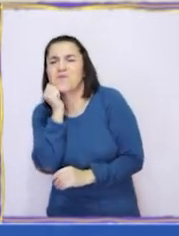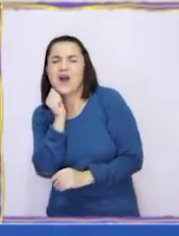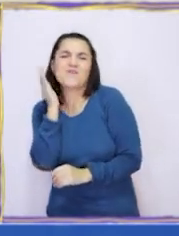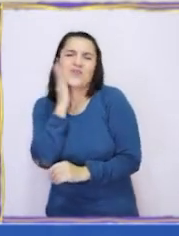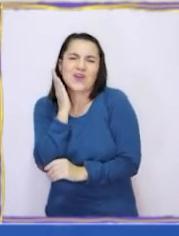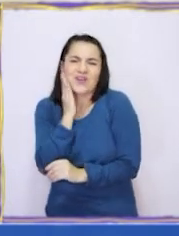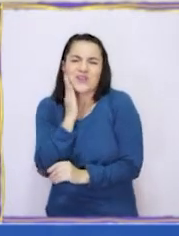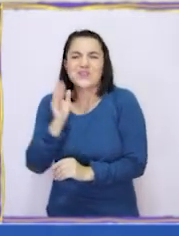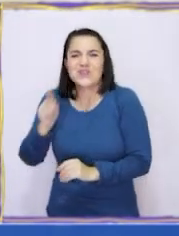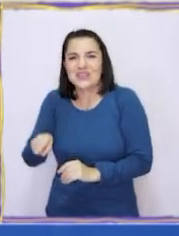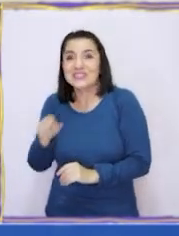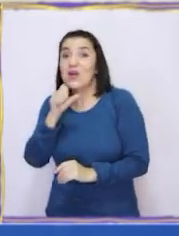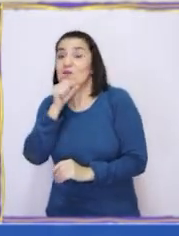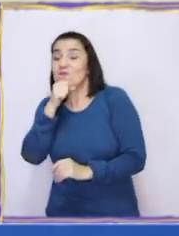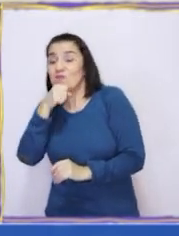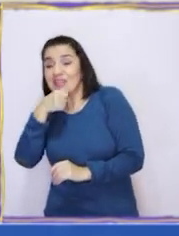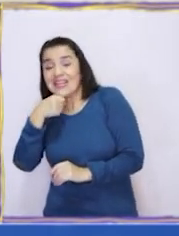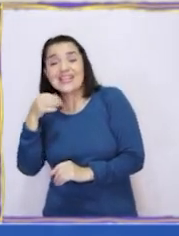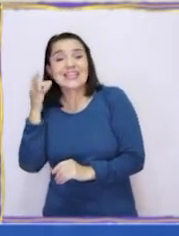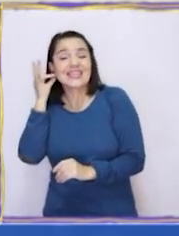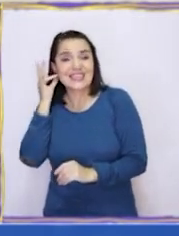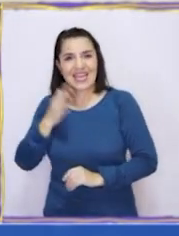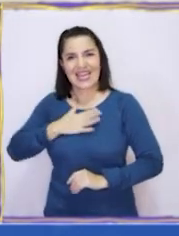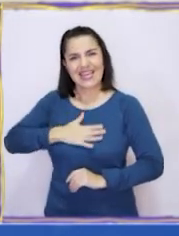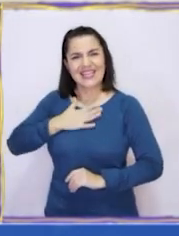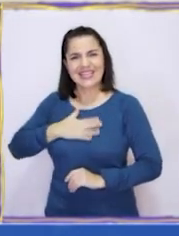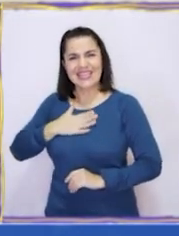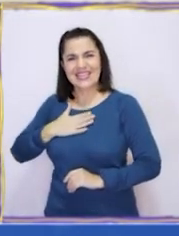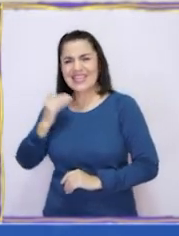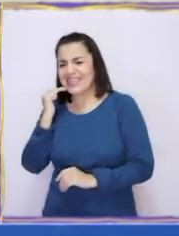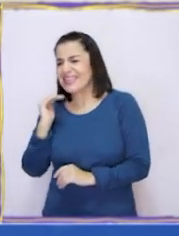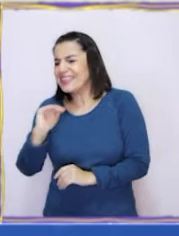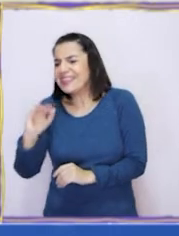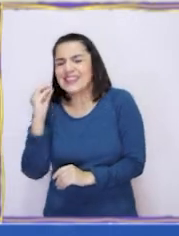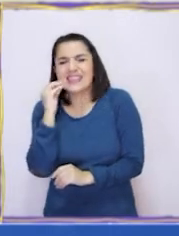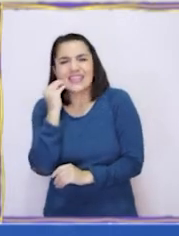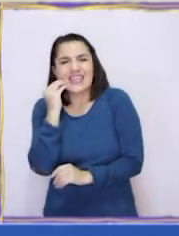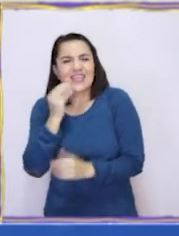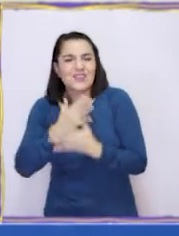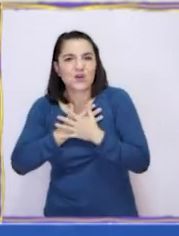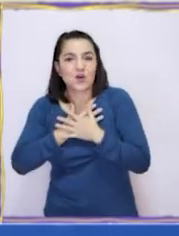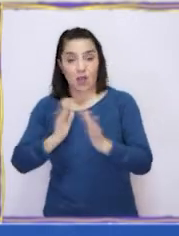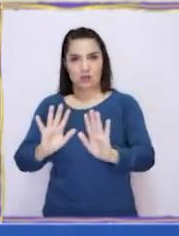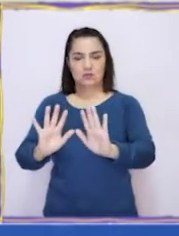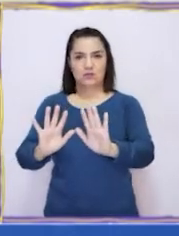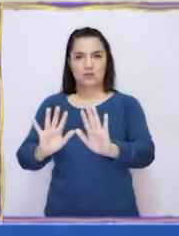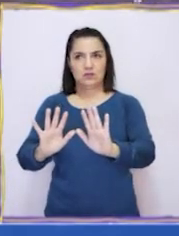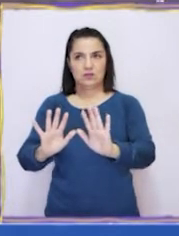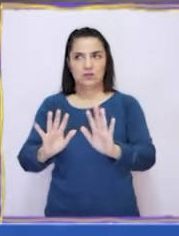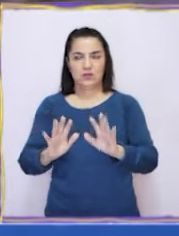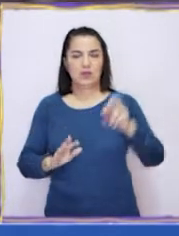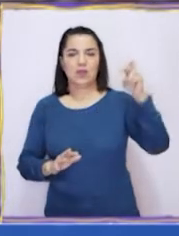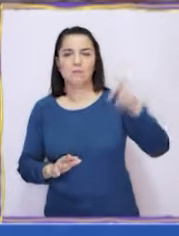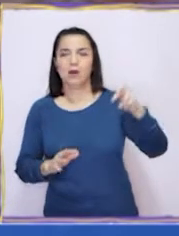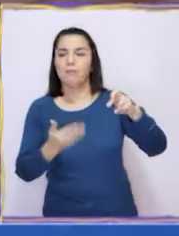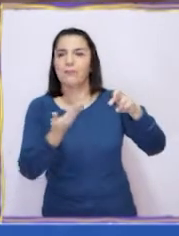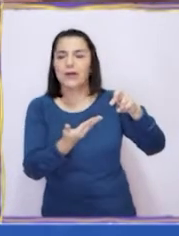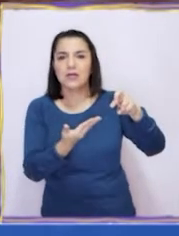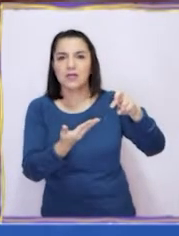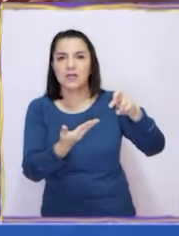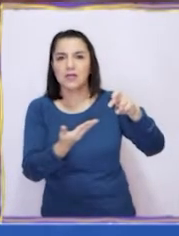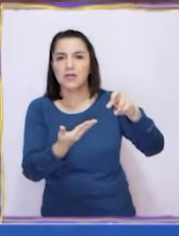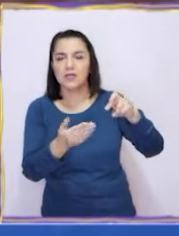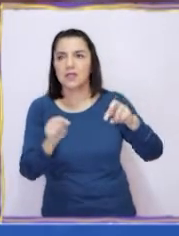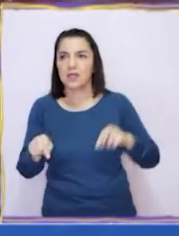una amable y cariñosa anciana que lo único que quería era tener nietos. ¡Alto! ¿Qué hacemos con el